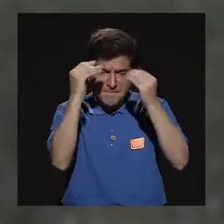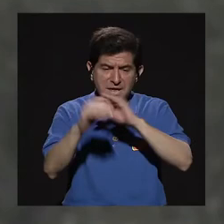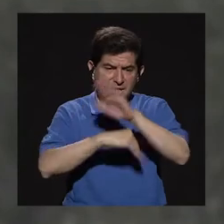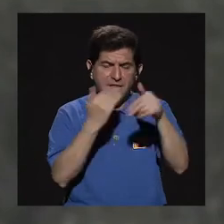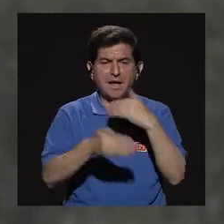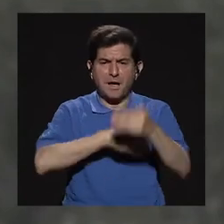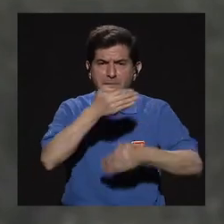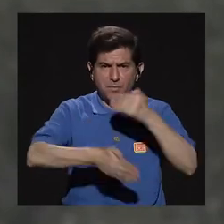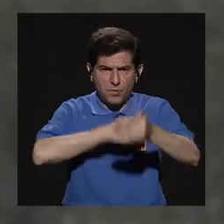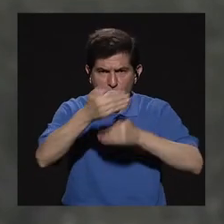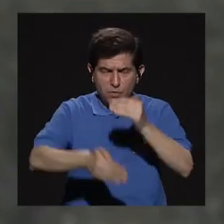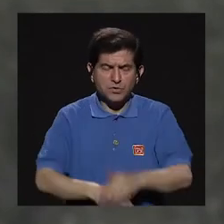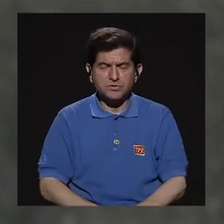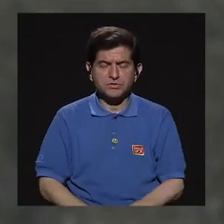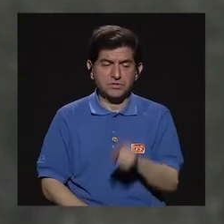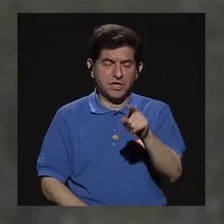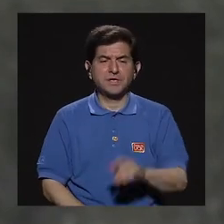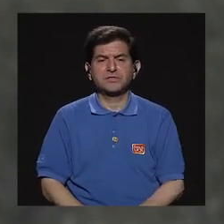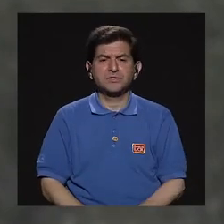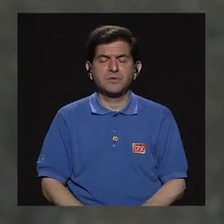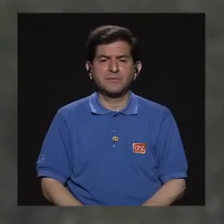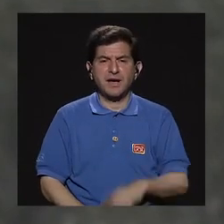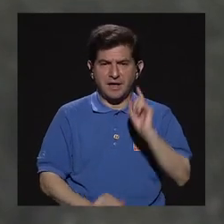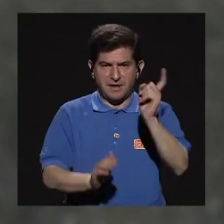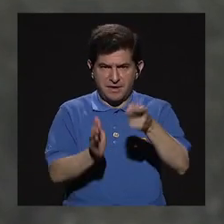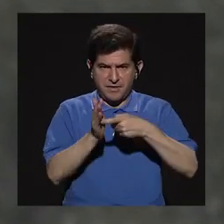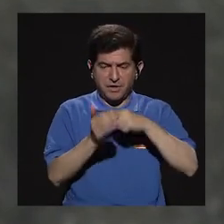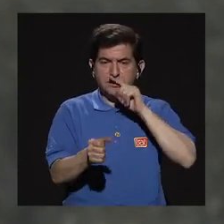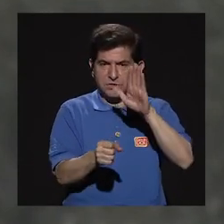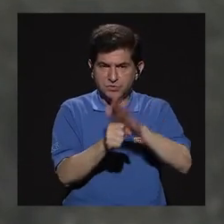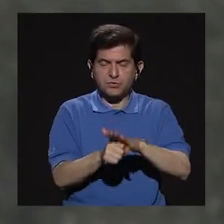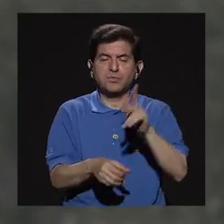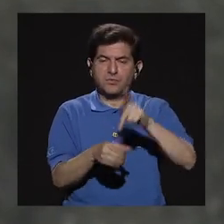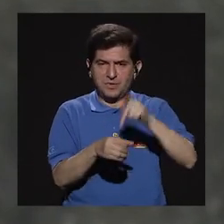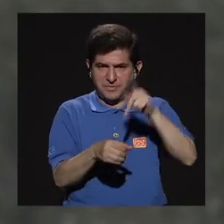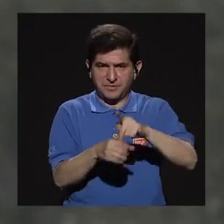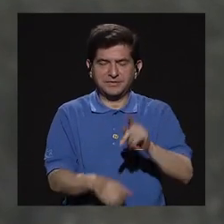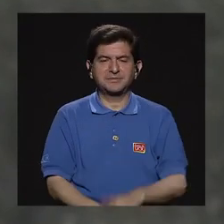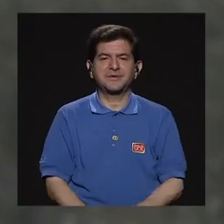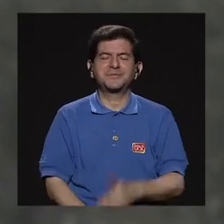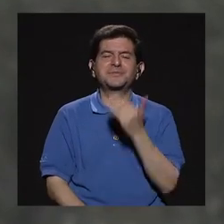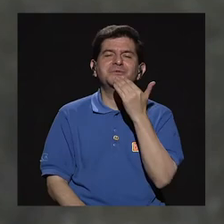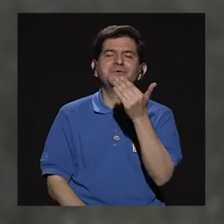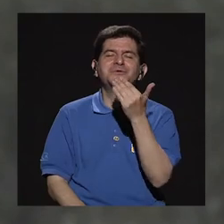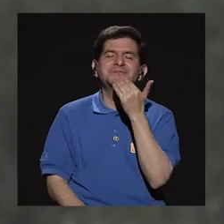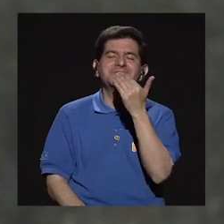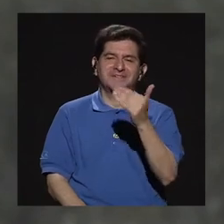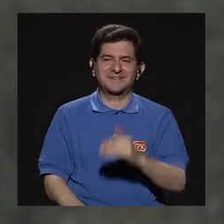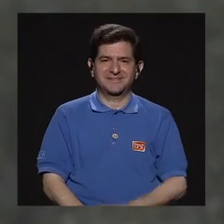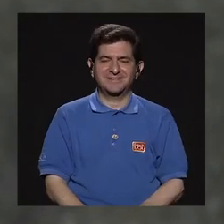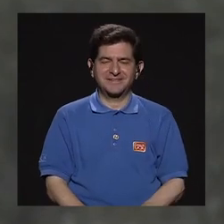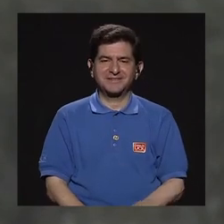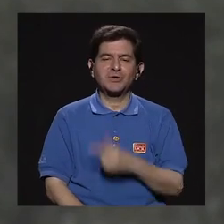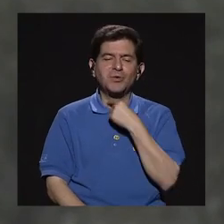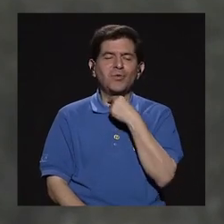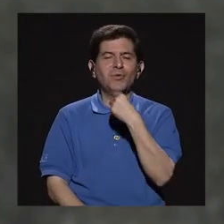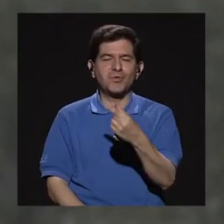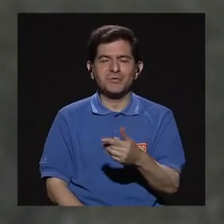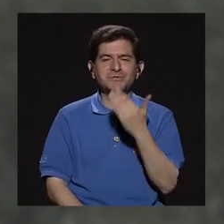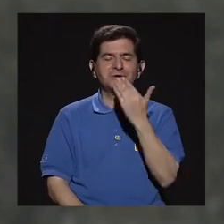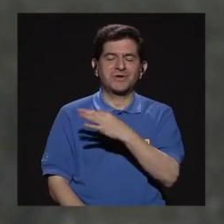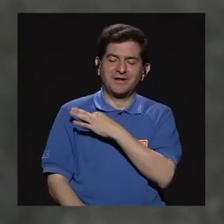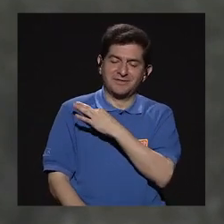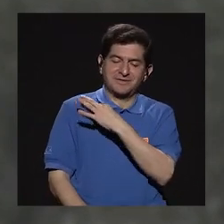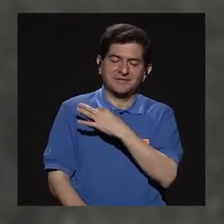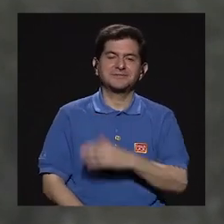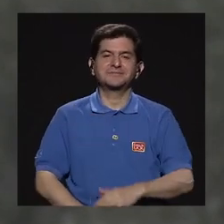de todo el proceso de reclutamiento y demás, ¿verdad? Para que puedan participar. Muchísimas gracias, Tatiana. Con muchísimo gusto, gracias por